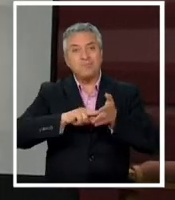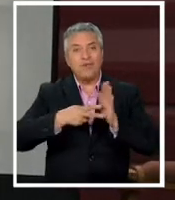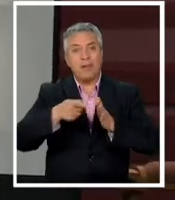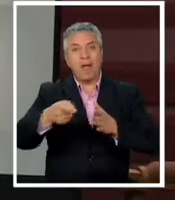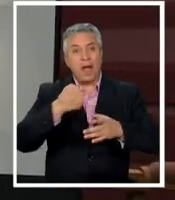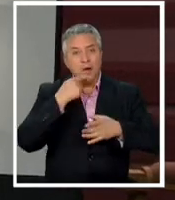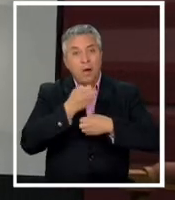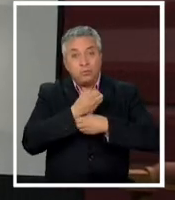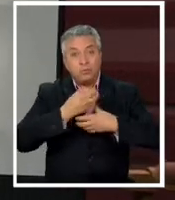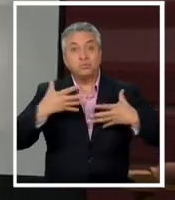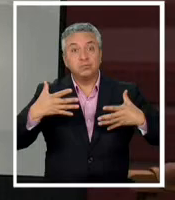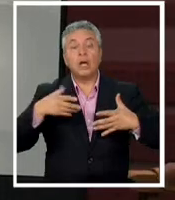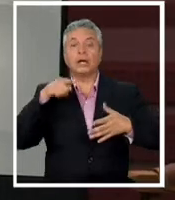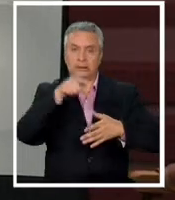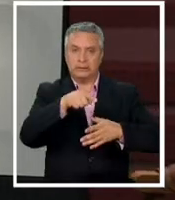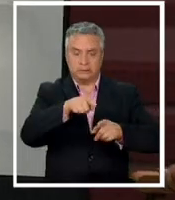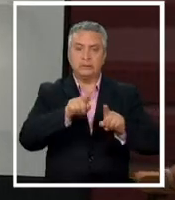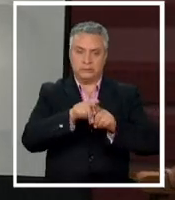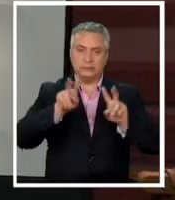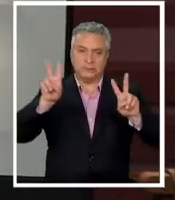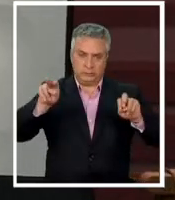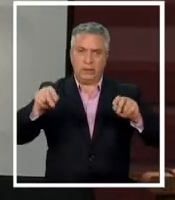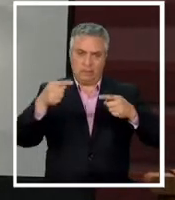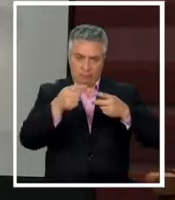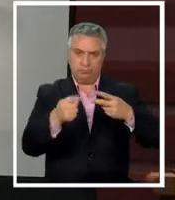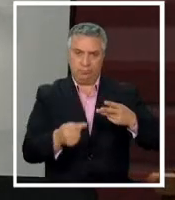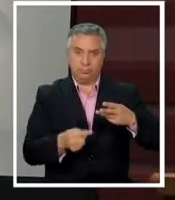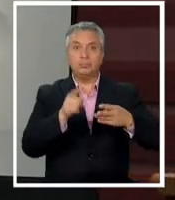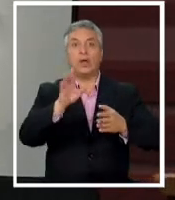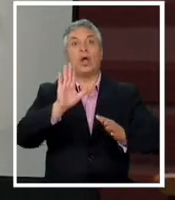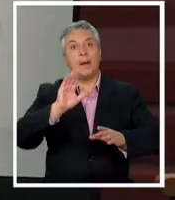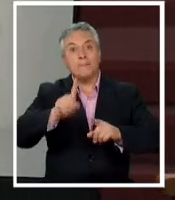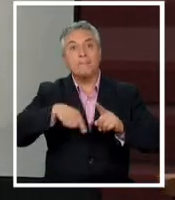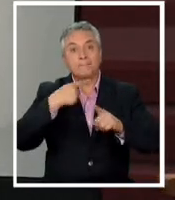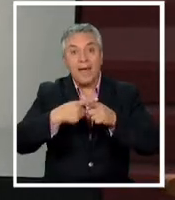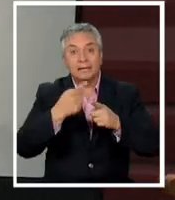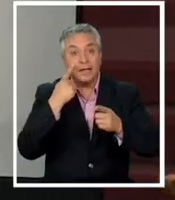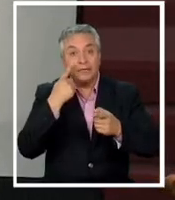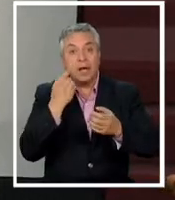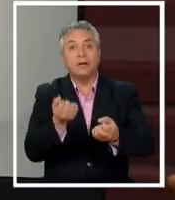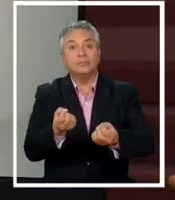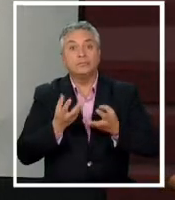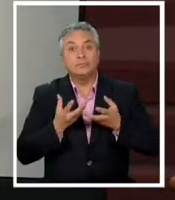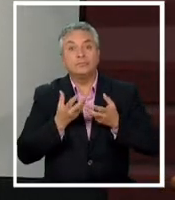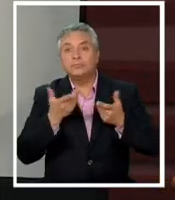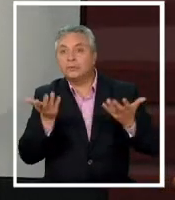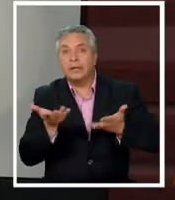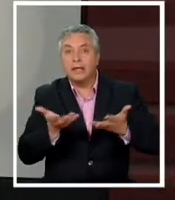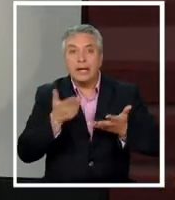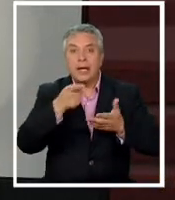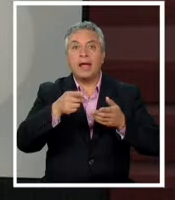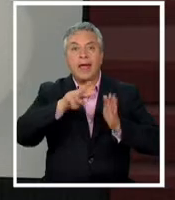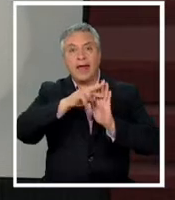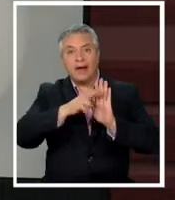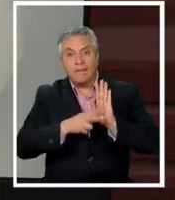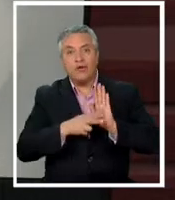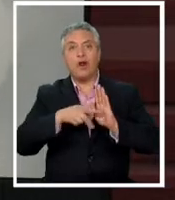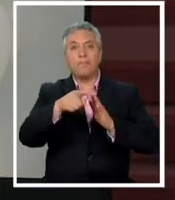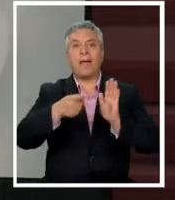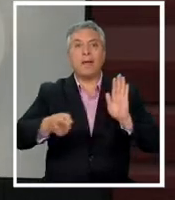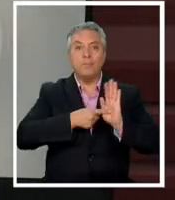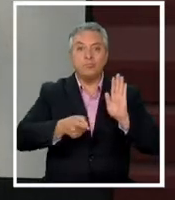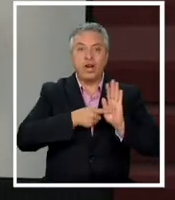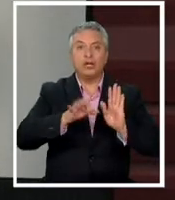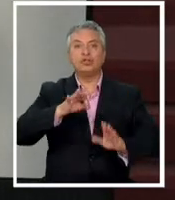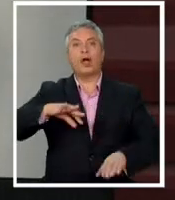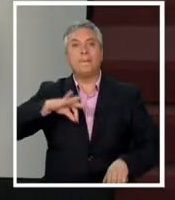algunos de los temas que serán abordados. Además, se esperan más antecedentes de las reformas tributarias y de pensiones que son los